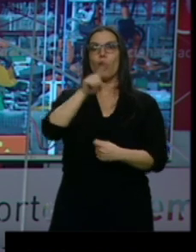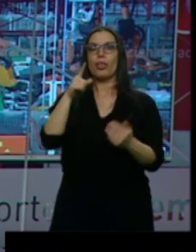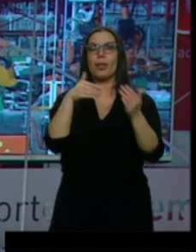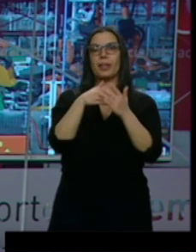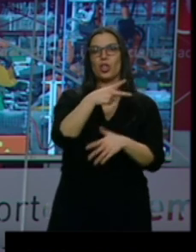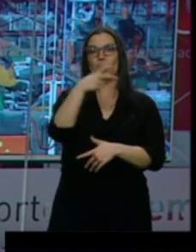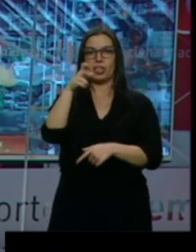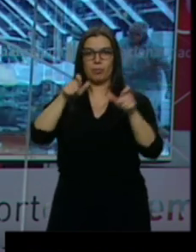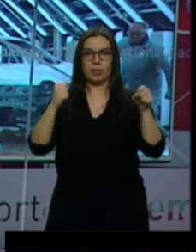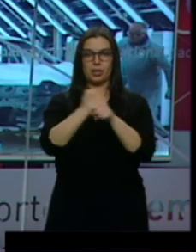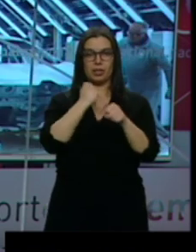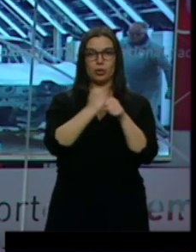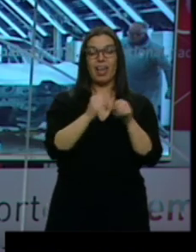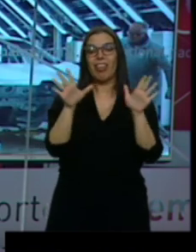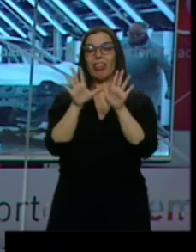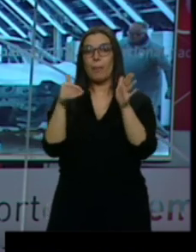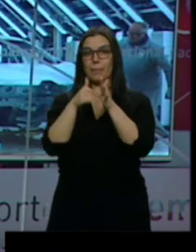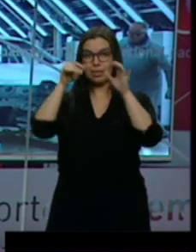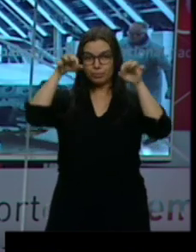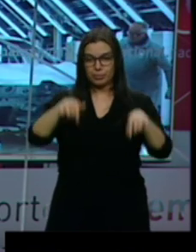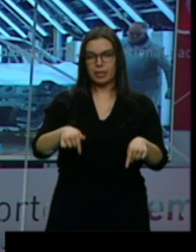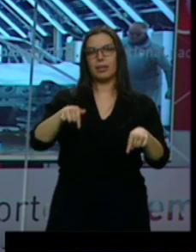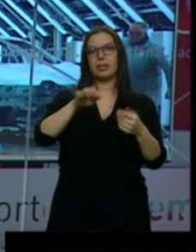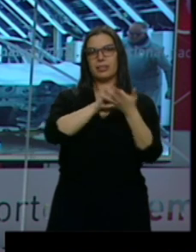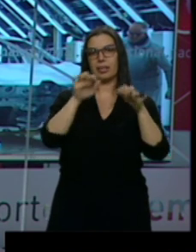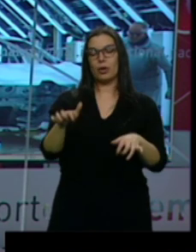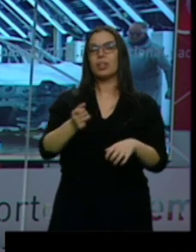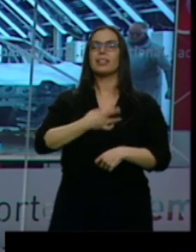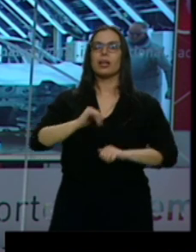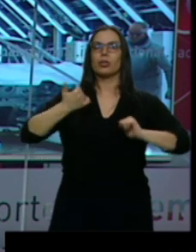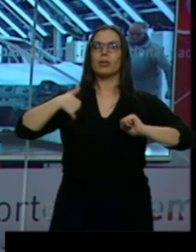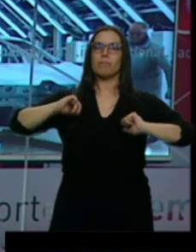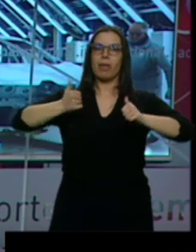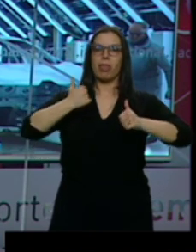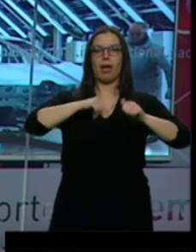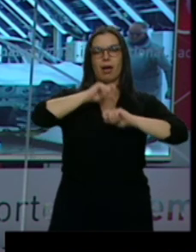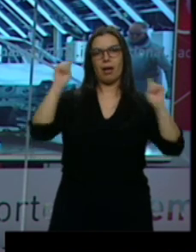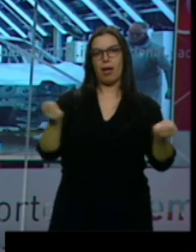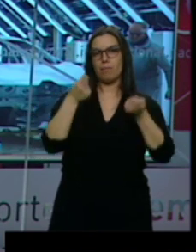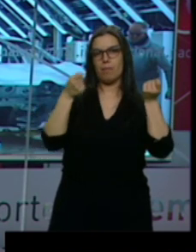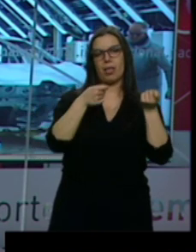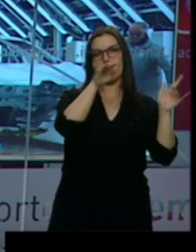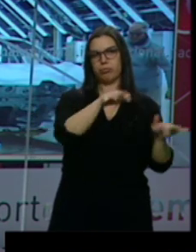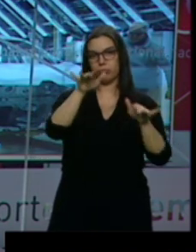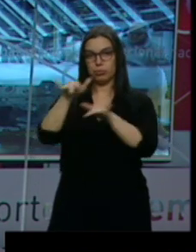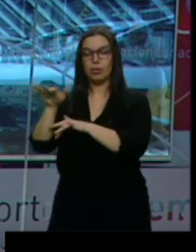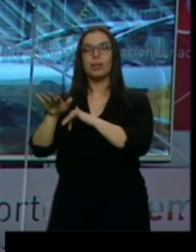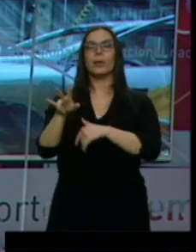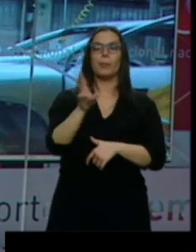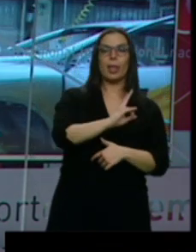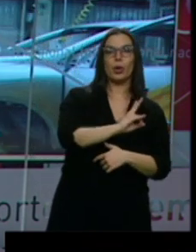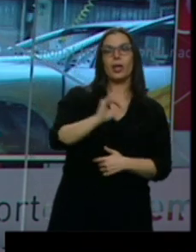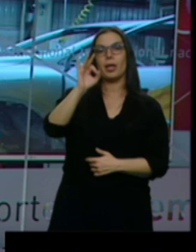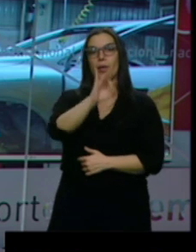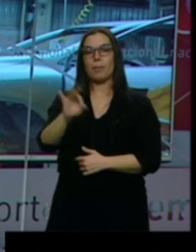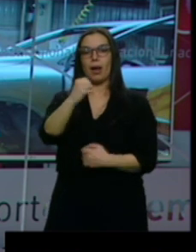pertenecen a las fábricas de Castilla y León. Los sindicatos ya han comenzado la campaña electoral y hasta Valladolid y Palencia se desplazó ayer el secretario general de